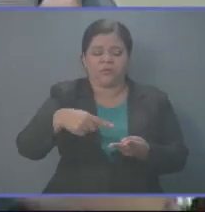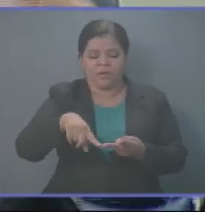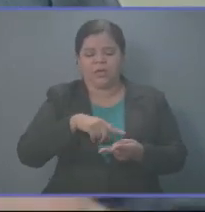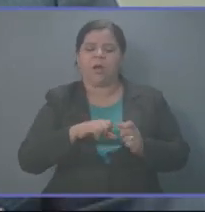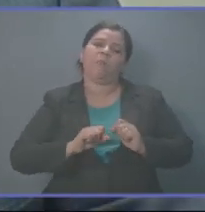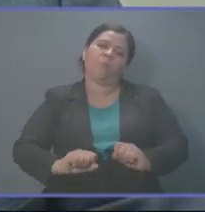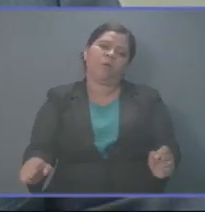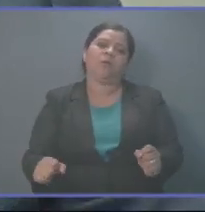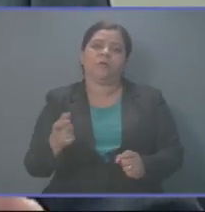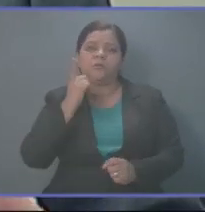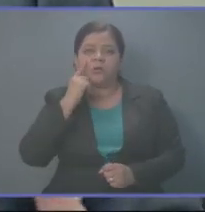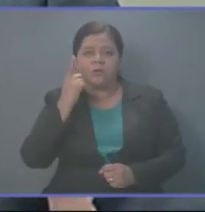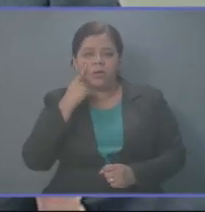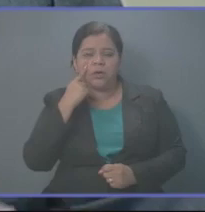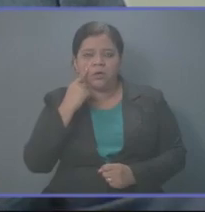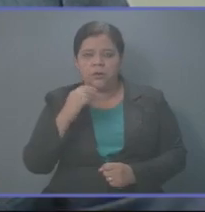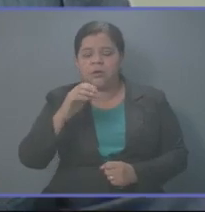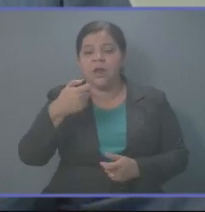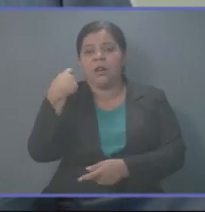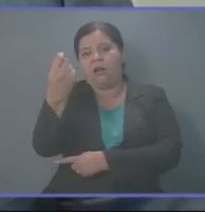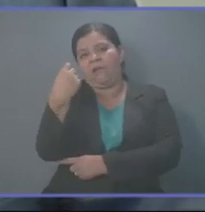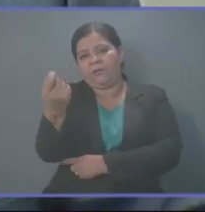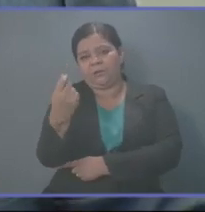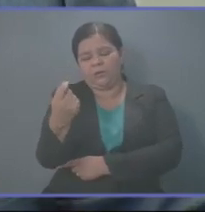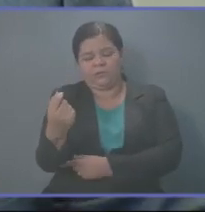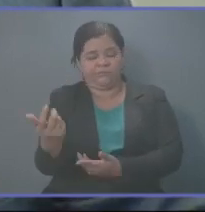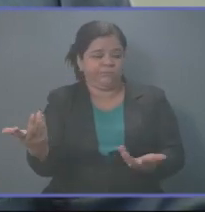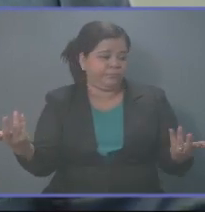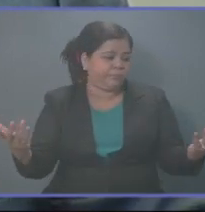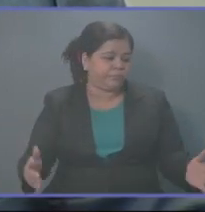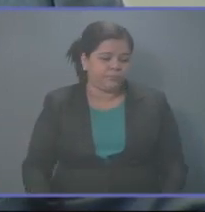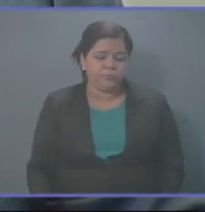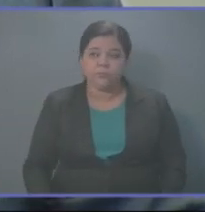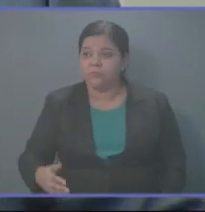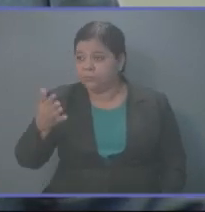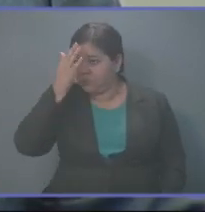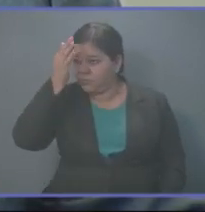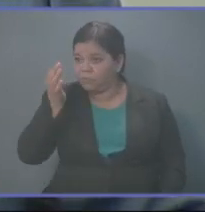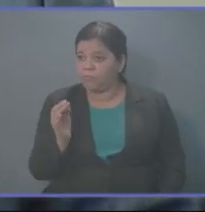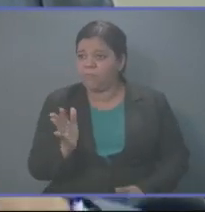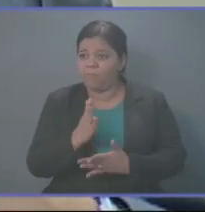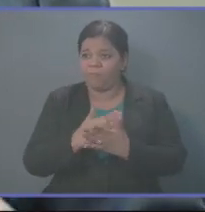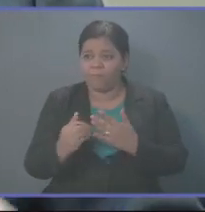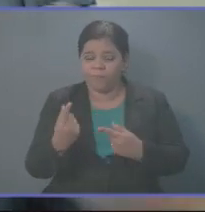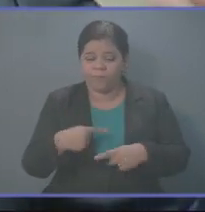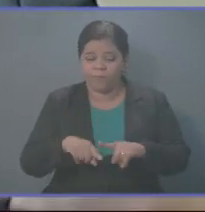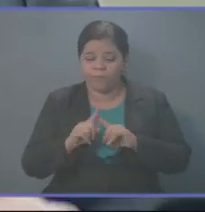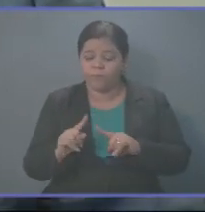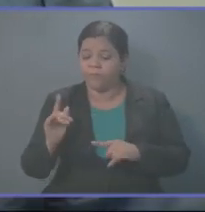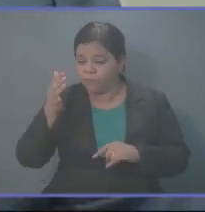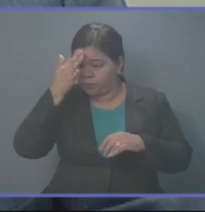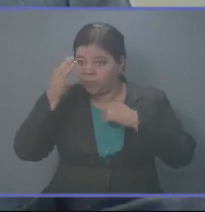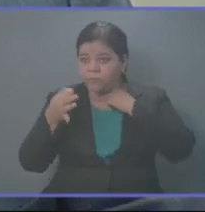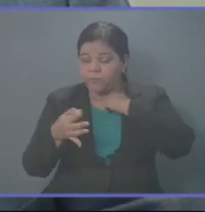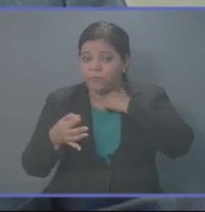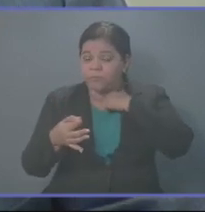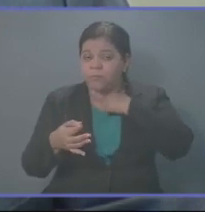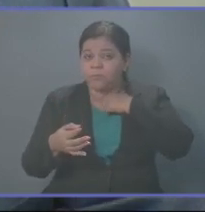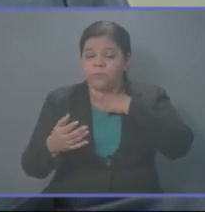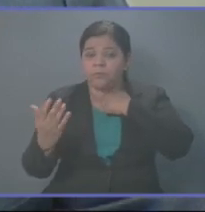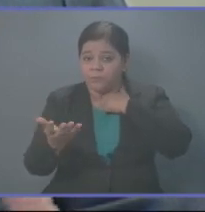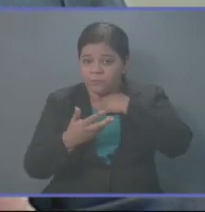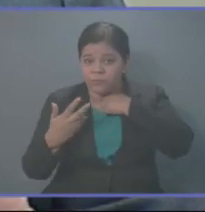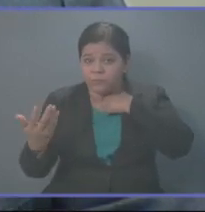policía en el departamento de la libertad, una barbaridad, entonces esto creo que es algo positivo y yo creo que todos aquí indistintamente